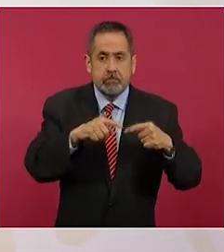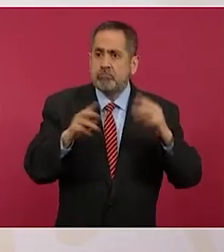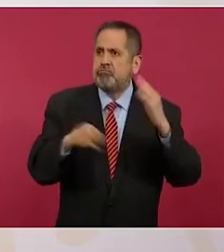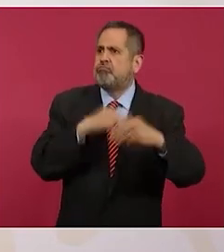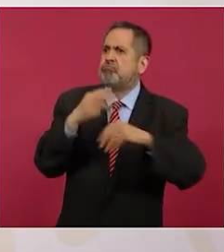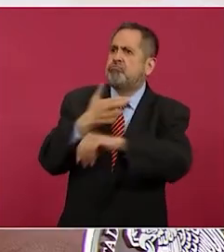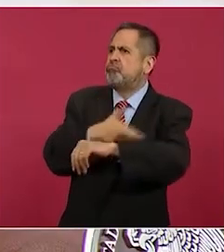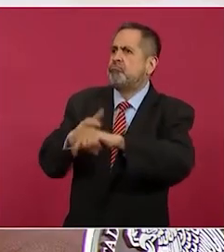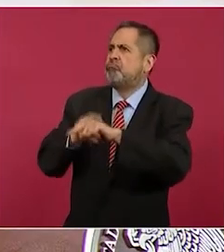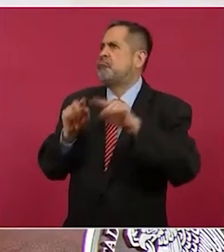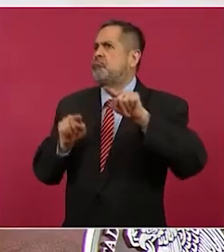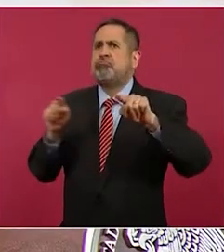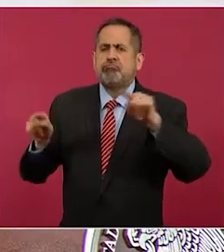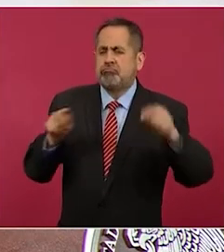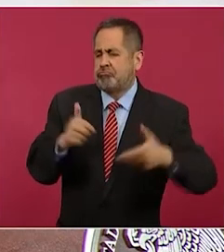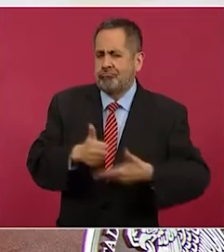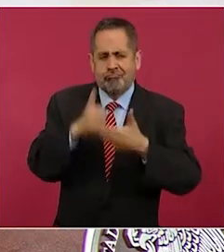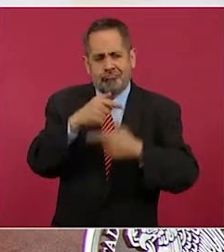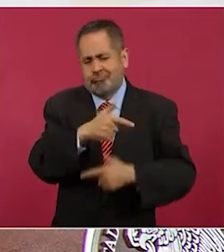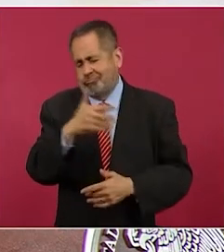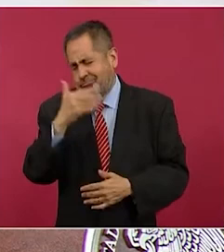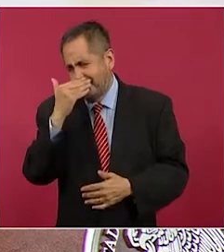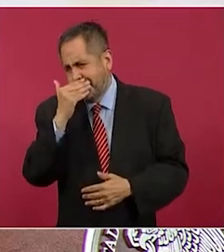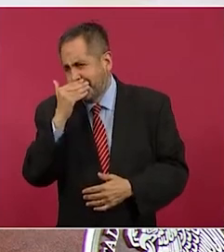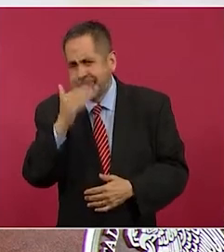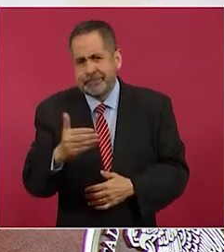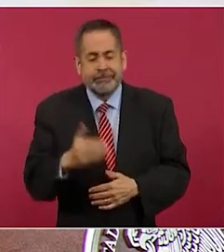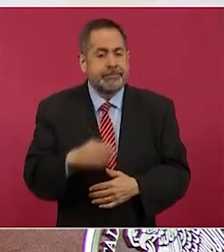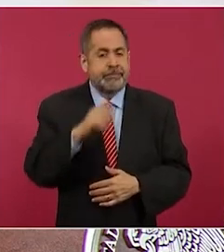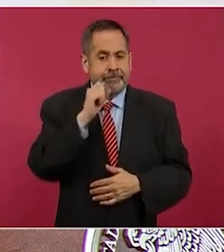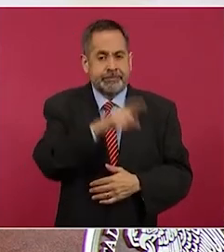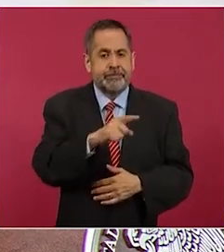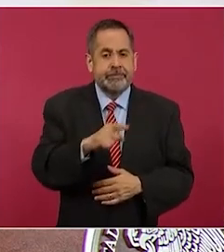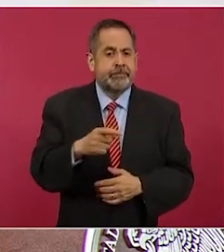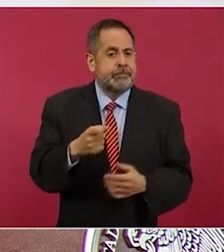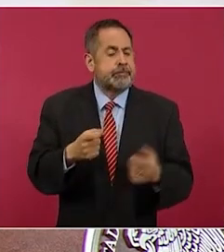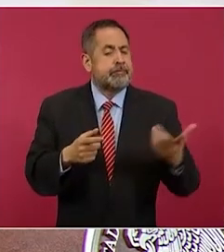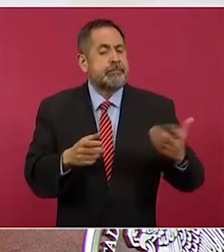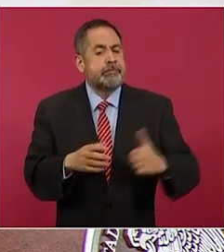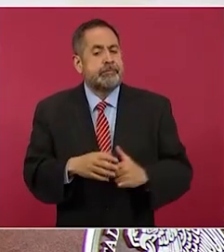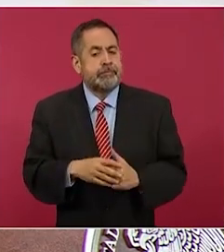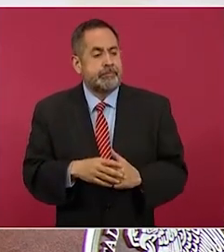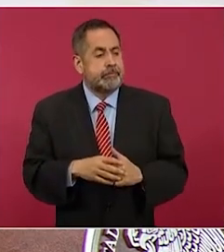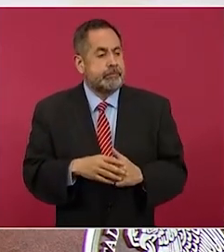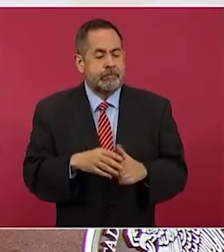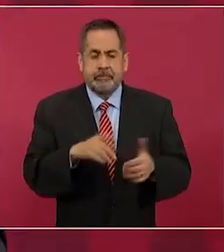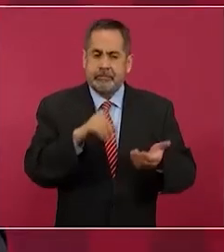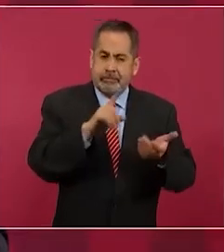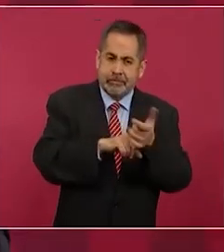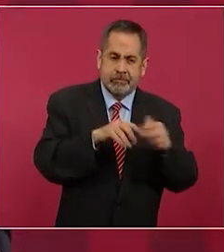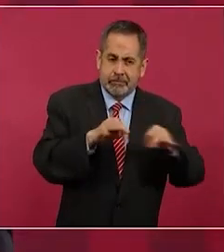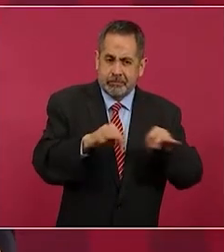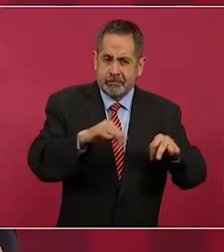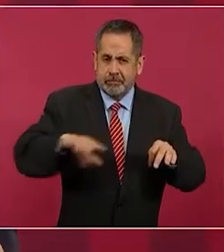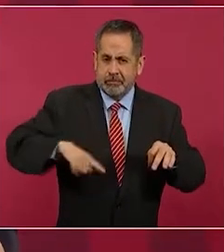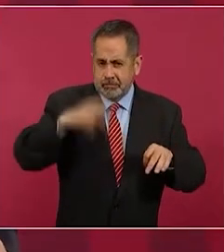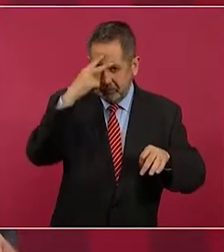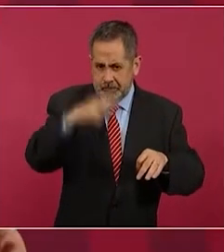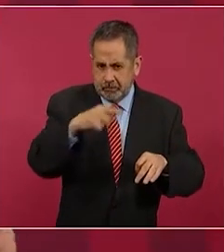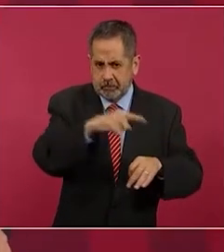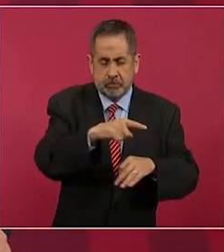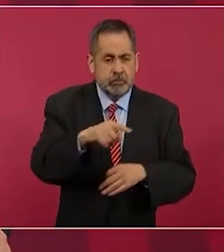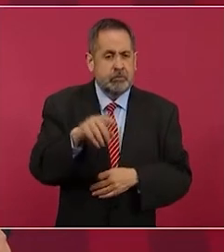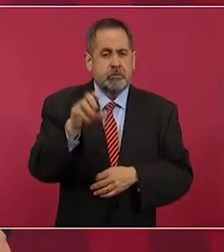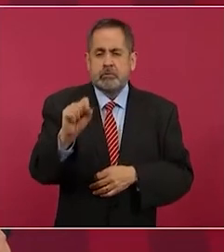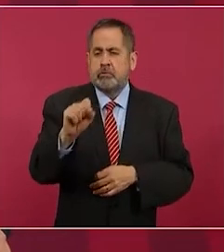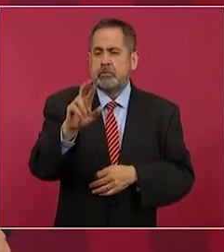mundo y los servidores públicos de la